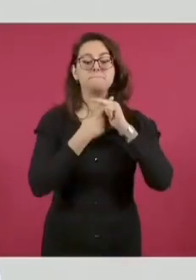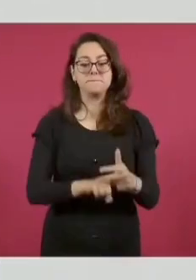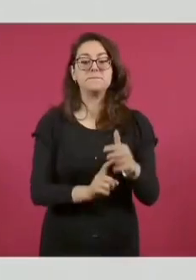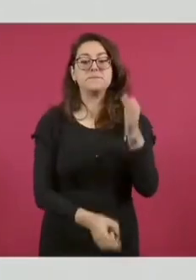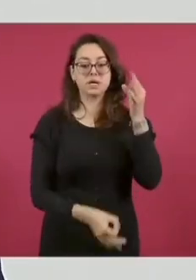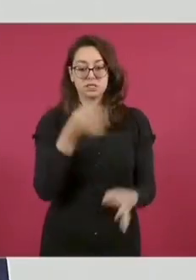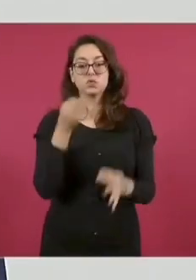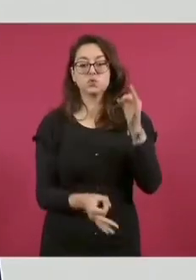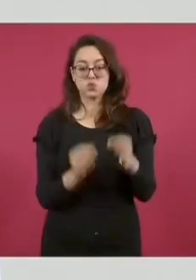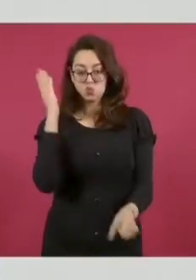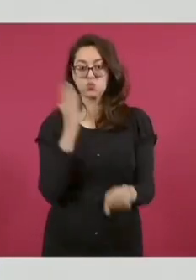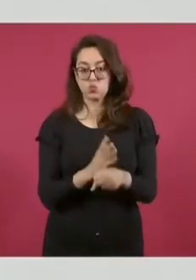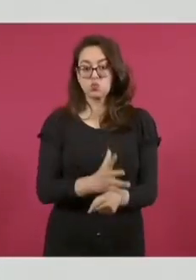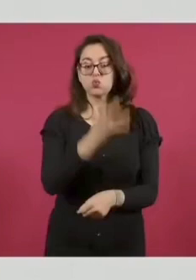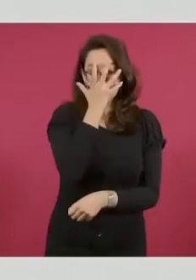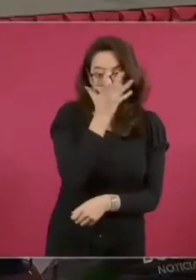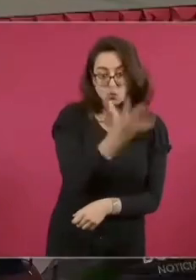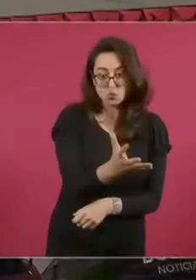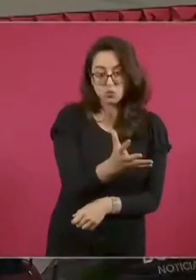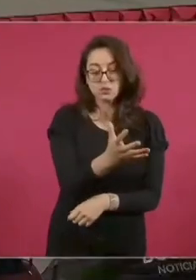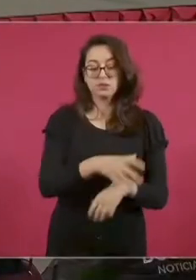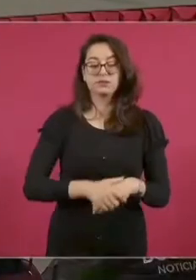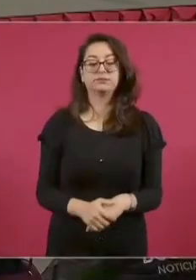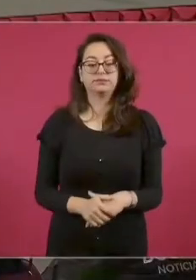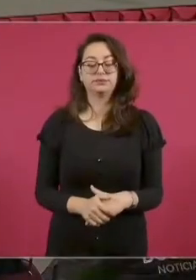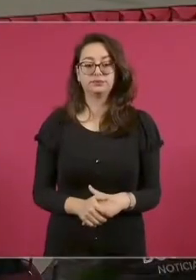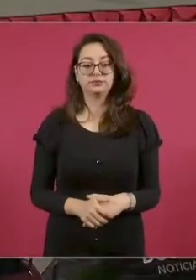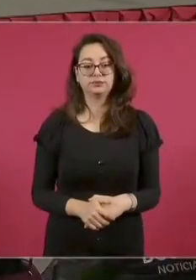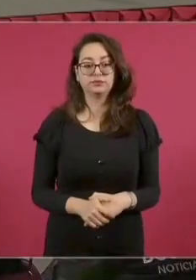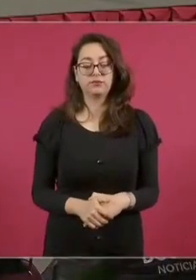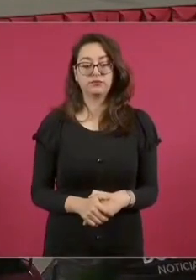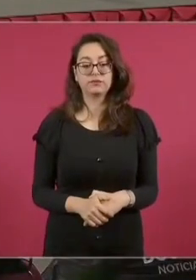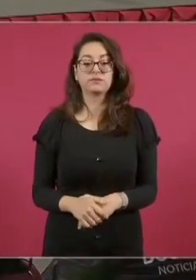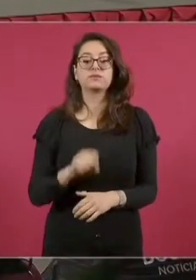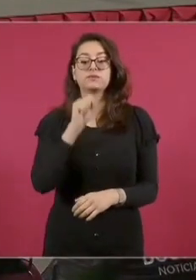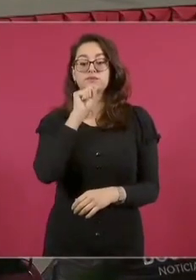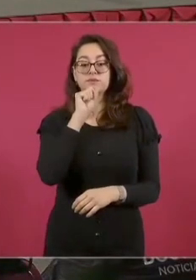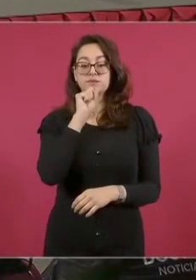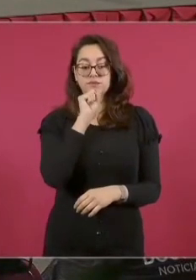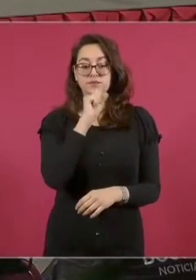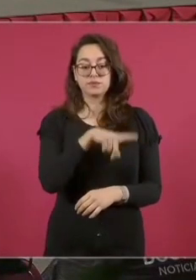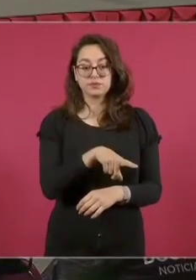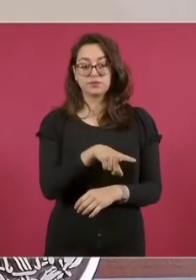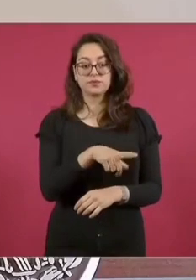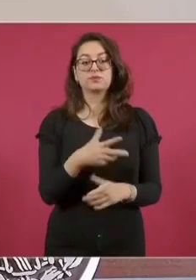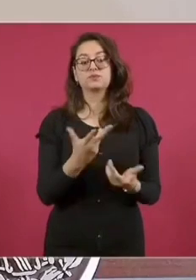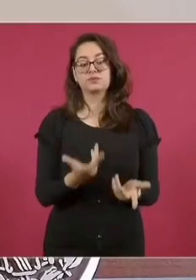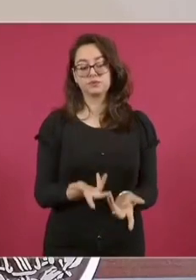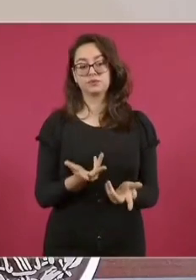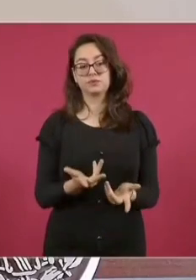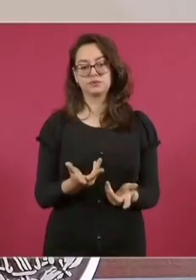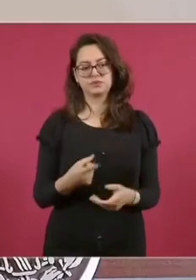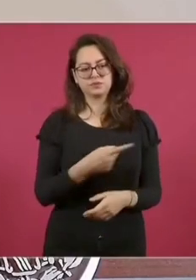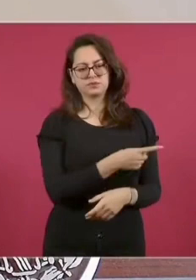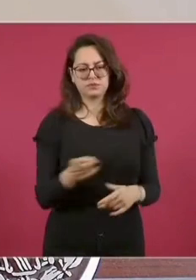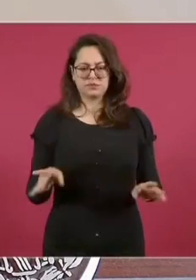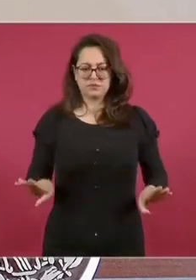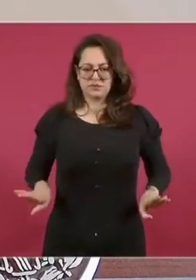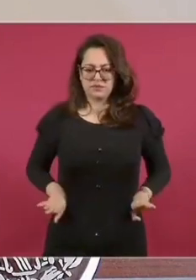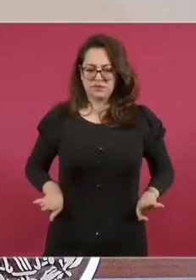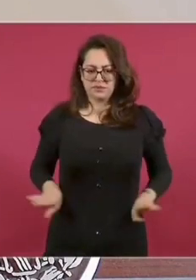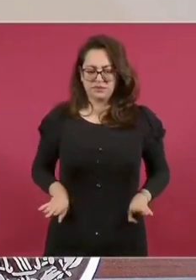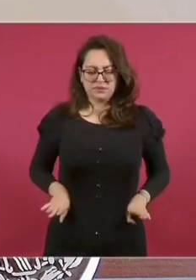para cometer estos ilícitos. Asimismo, se prevé sancionar conductas